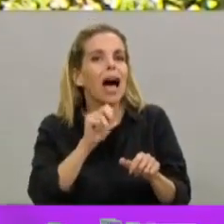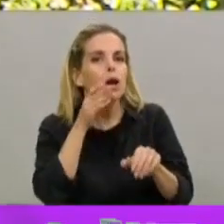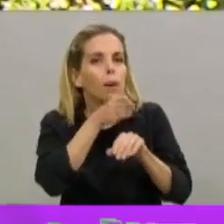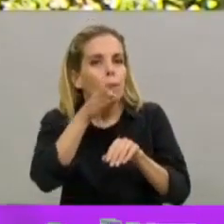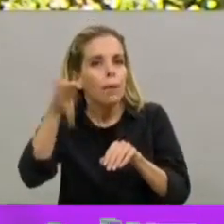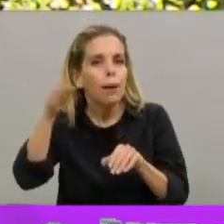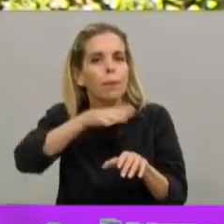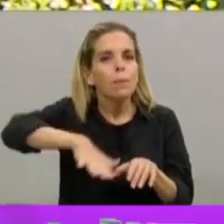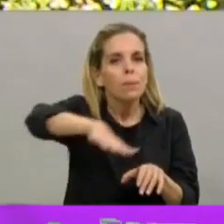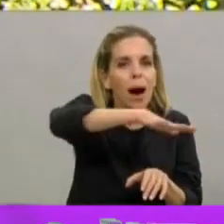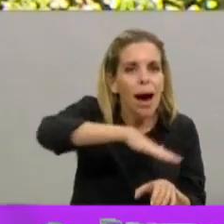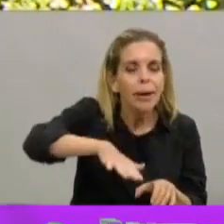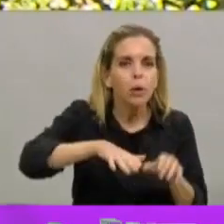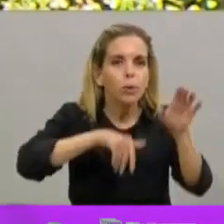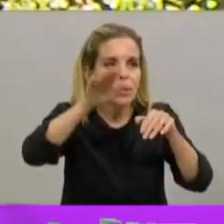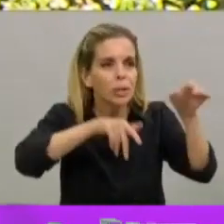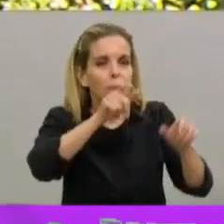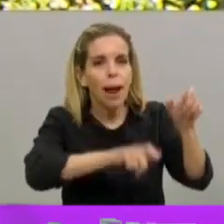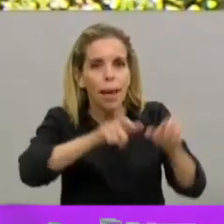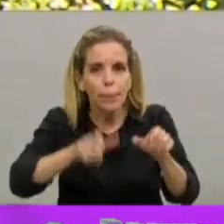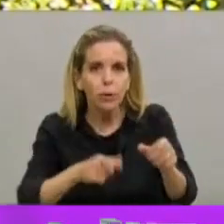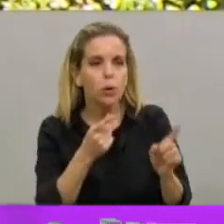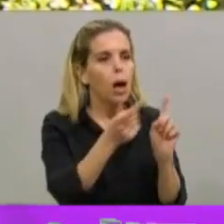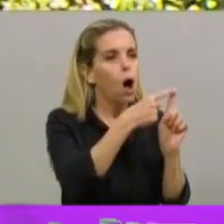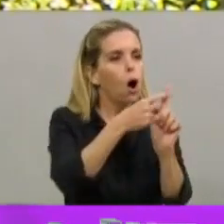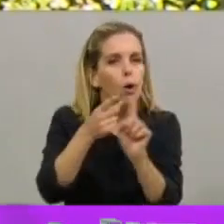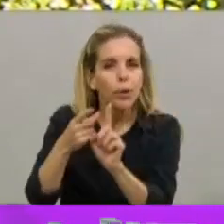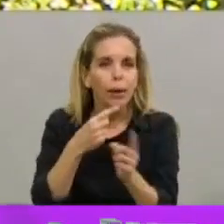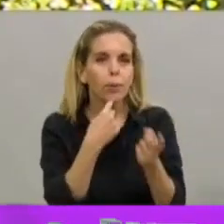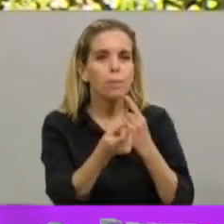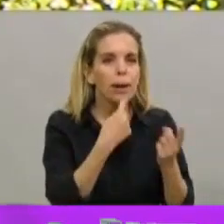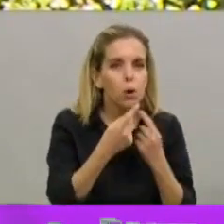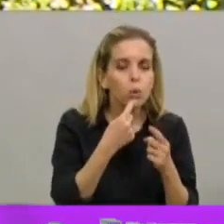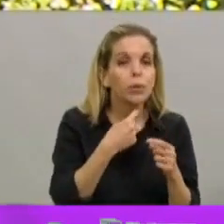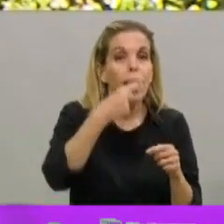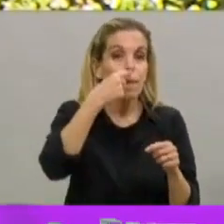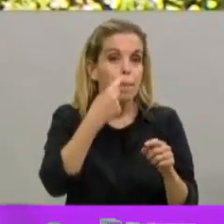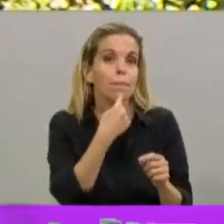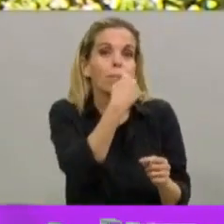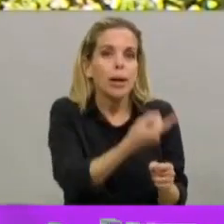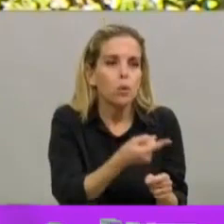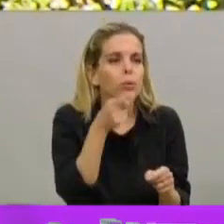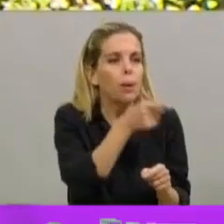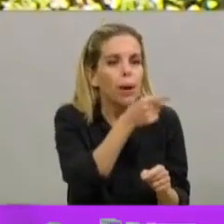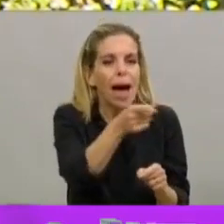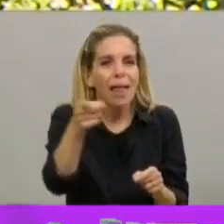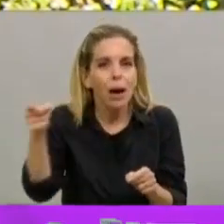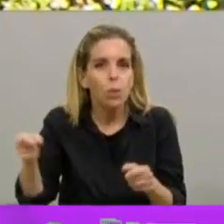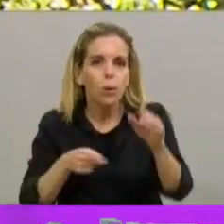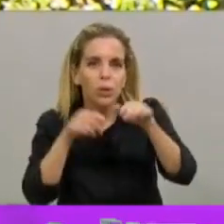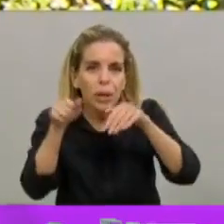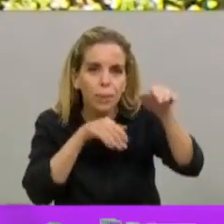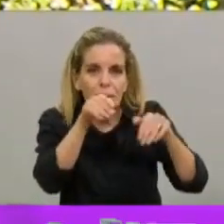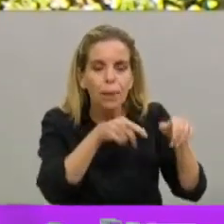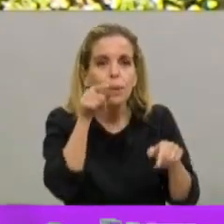contagiados, se los entrevista, se ve con quién estuvieron en contacto estrecho los últimos 7 días, se los llama uno por uno a ver